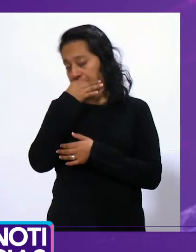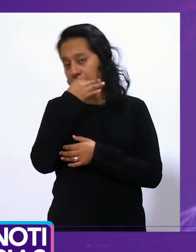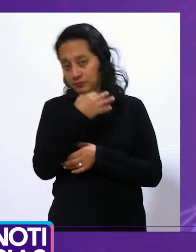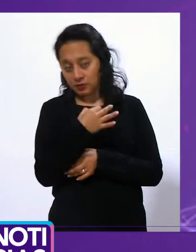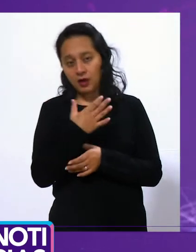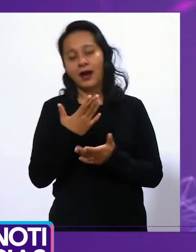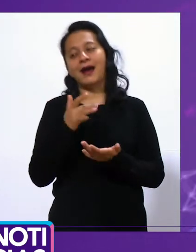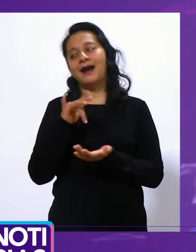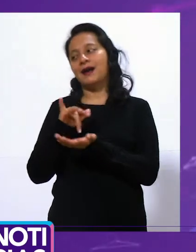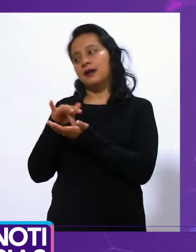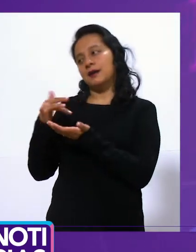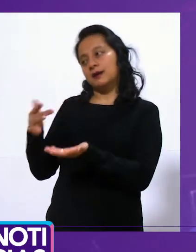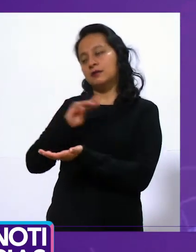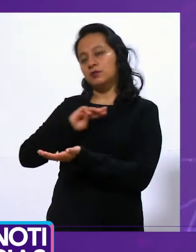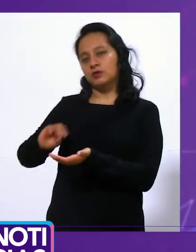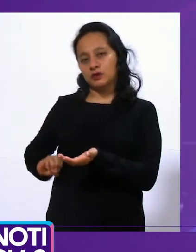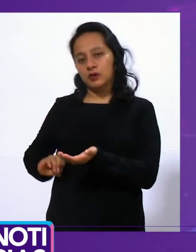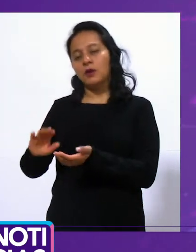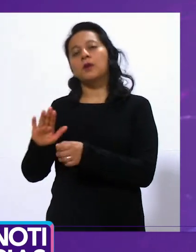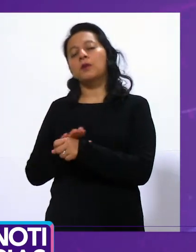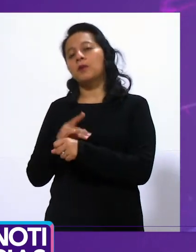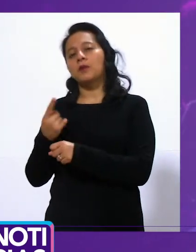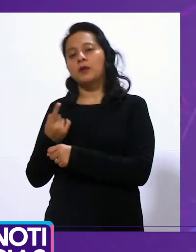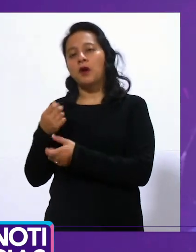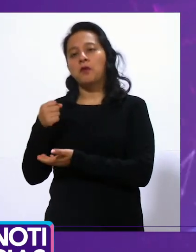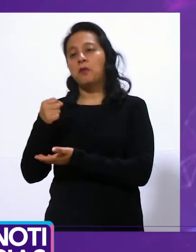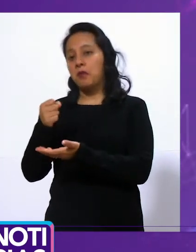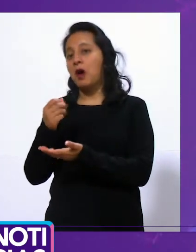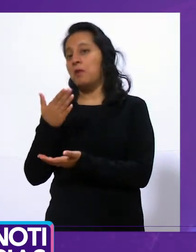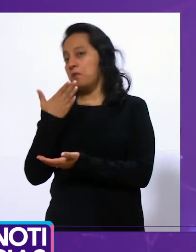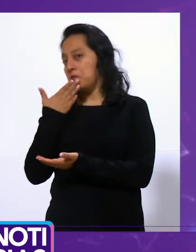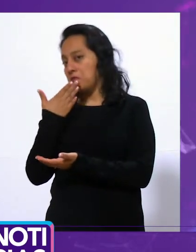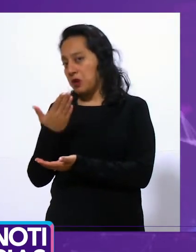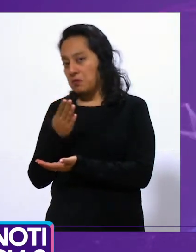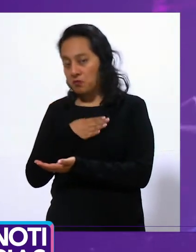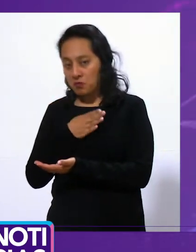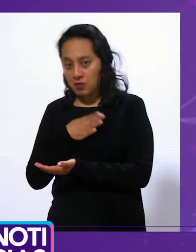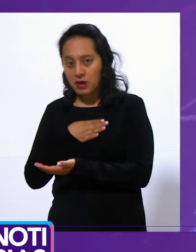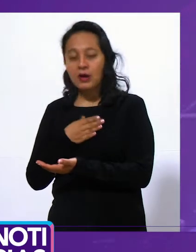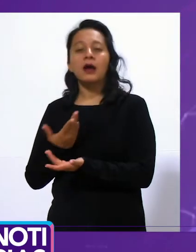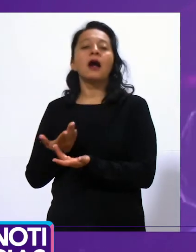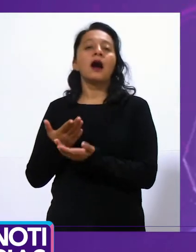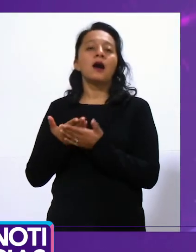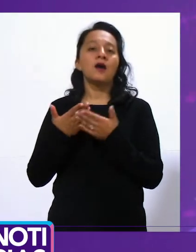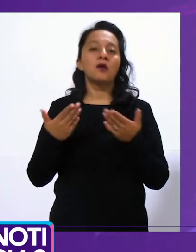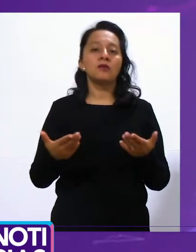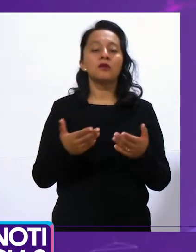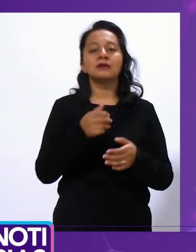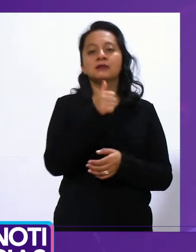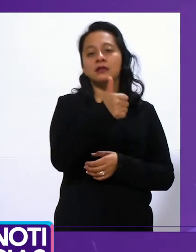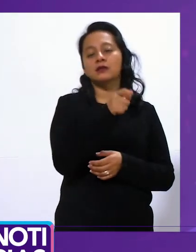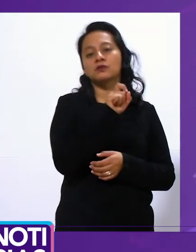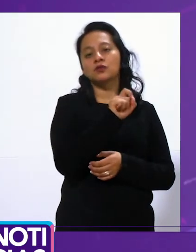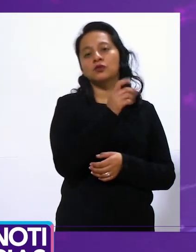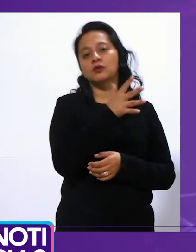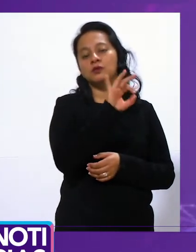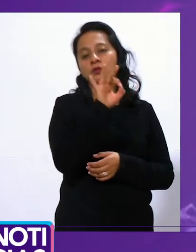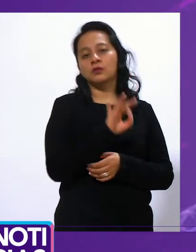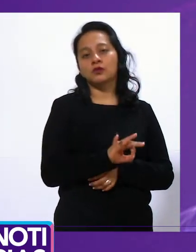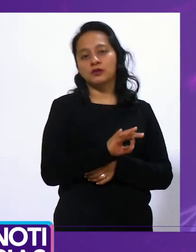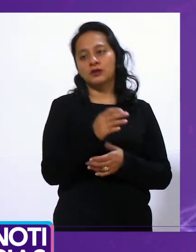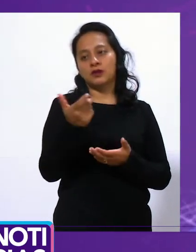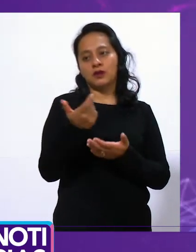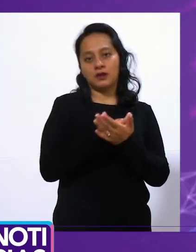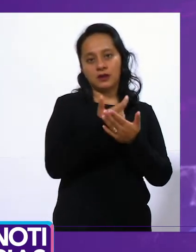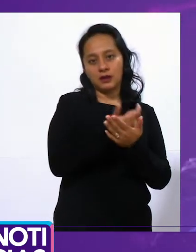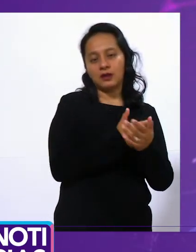finanzas sanas. La ley de ingresos crece en un 6.5%, es decir, 330 millones de pesos adicionales,